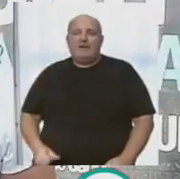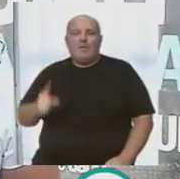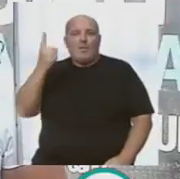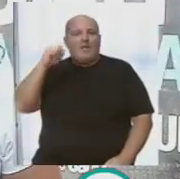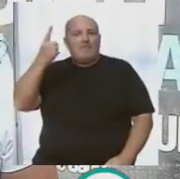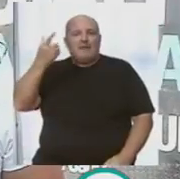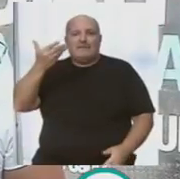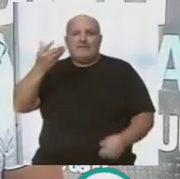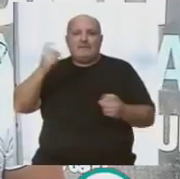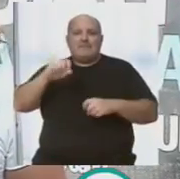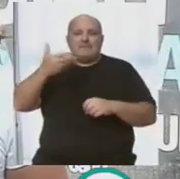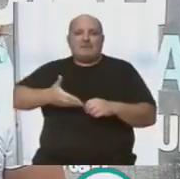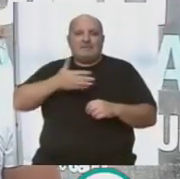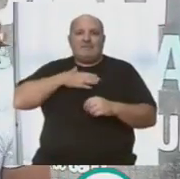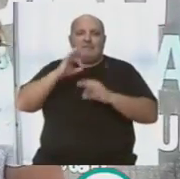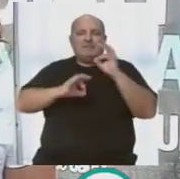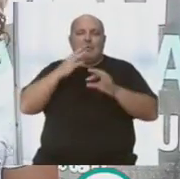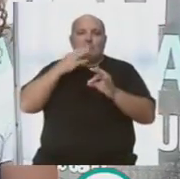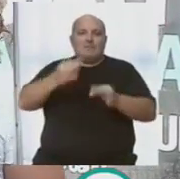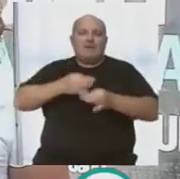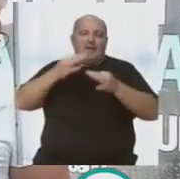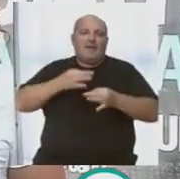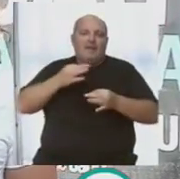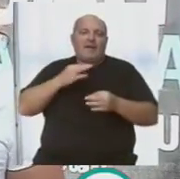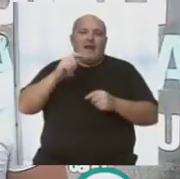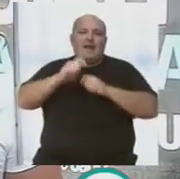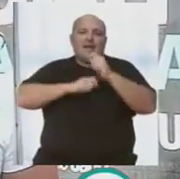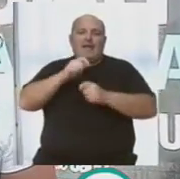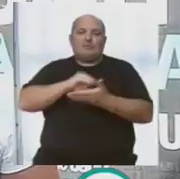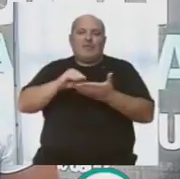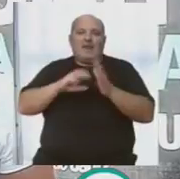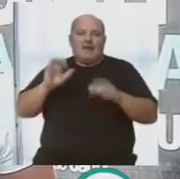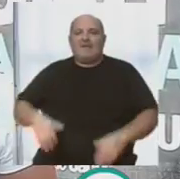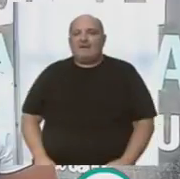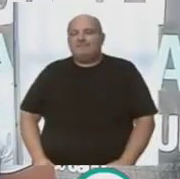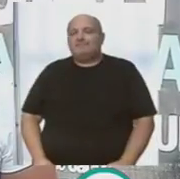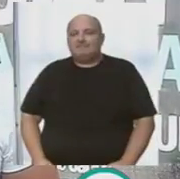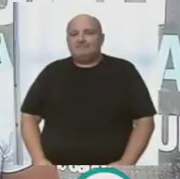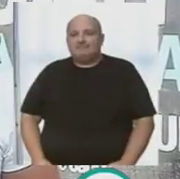de las citas más emblemáticas del verano que organiza, como siempre, la Asociación de Autores del Carnaval.